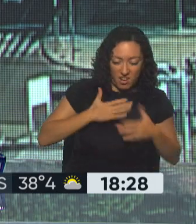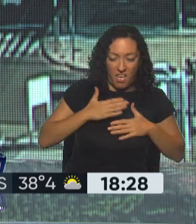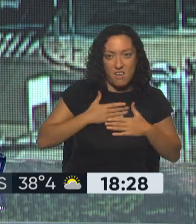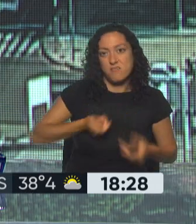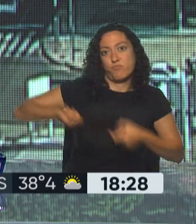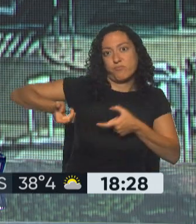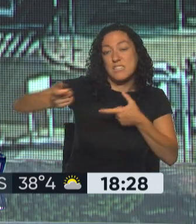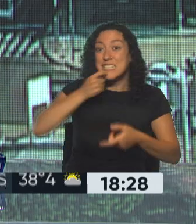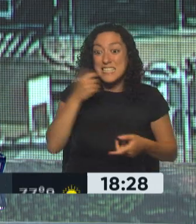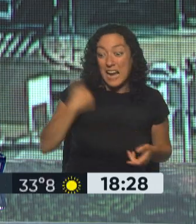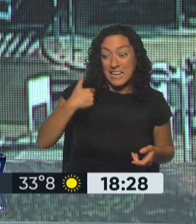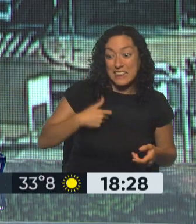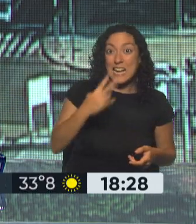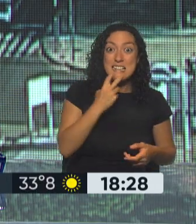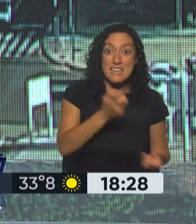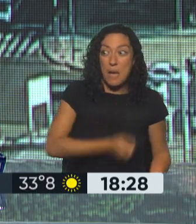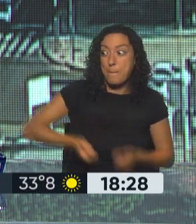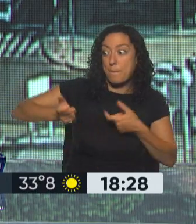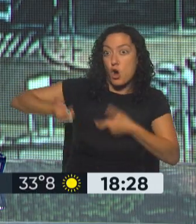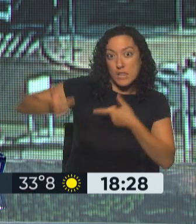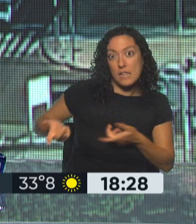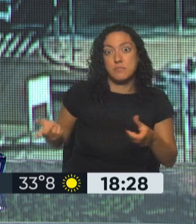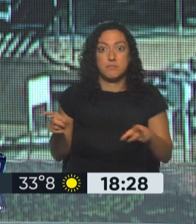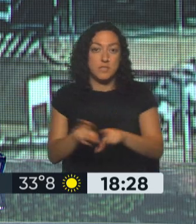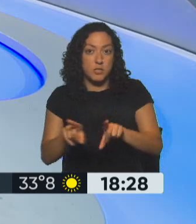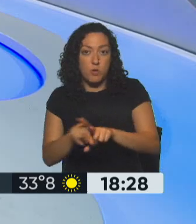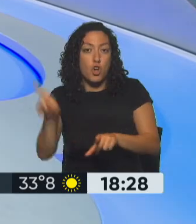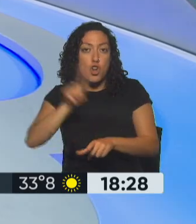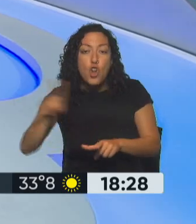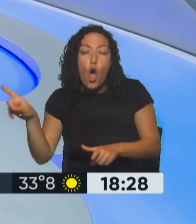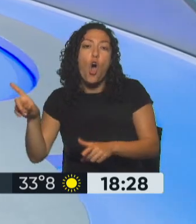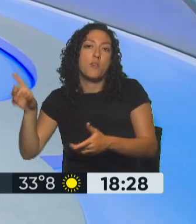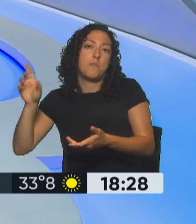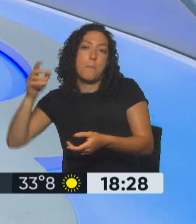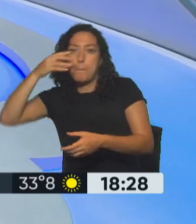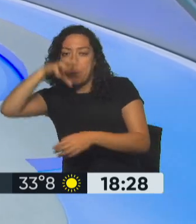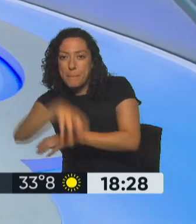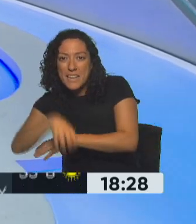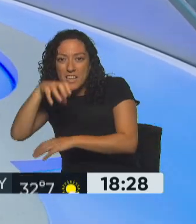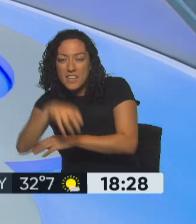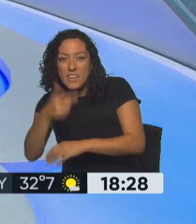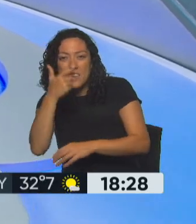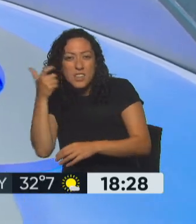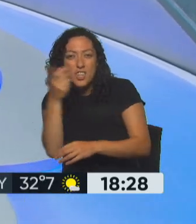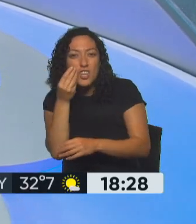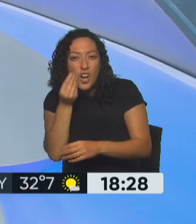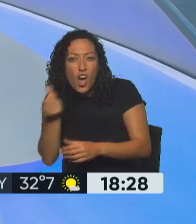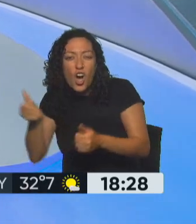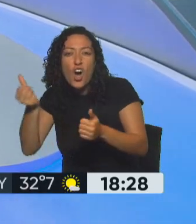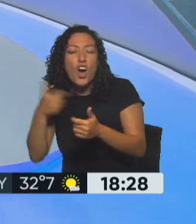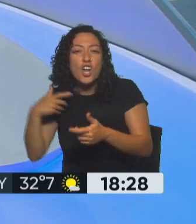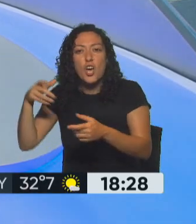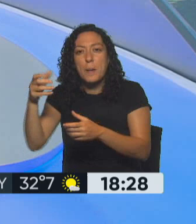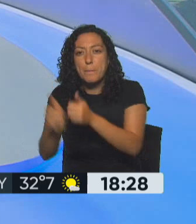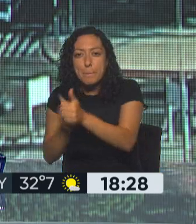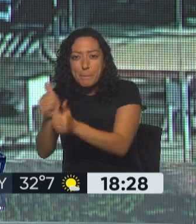Sea Argentina la que exporta energía y no que sean empresas petroleras o que están en algunos de los rubros que se quedan